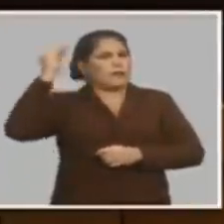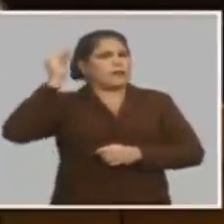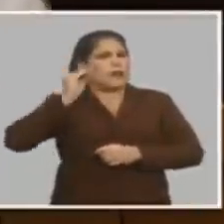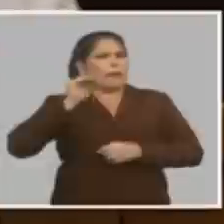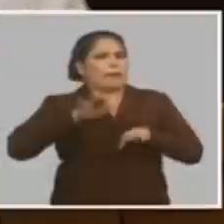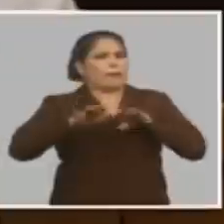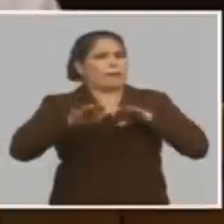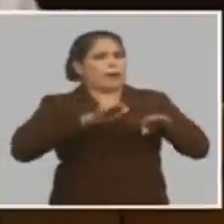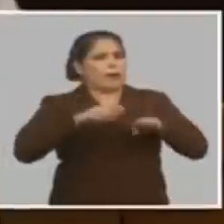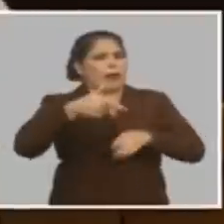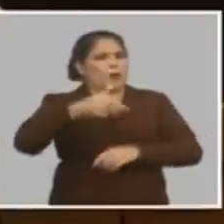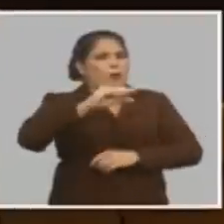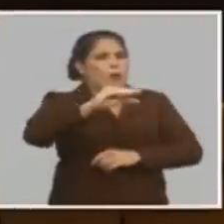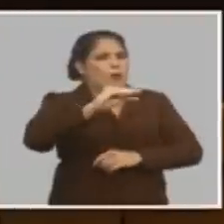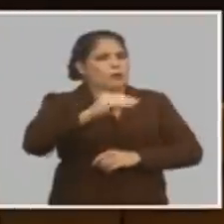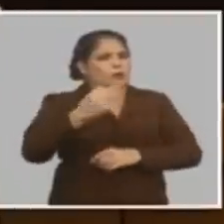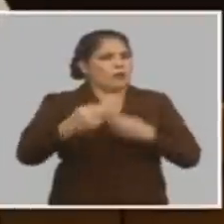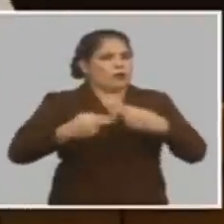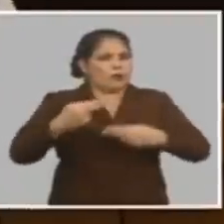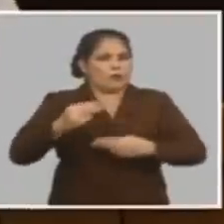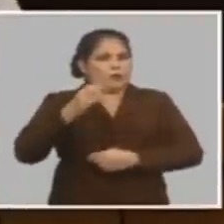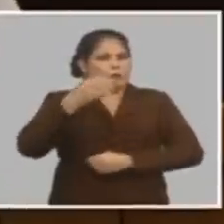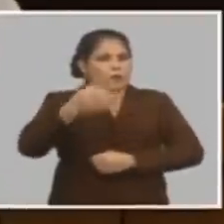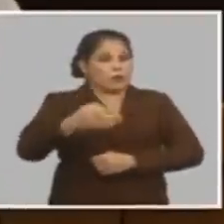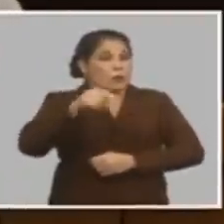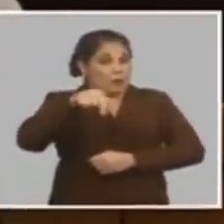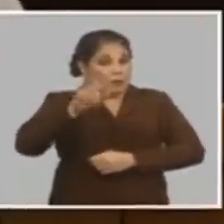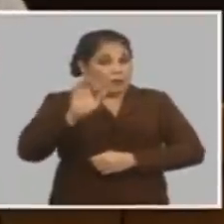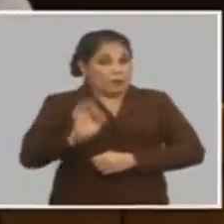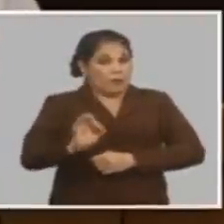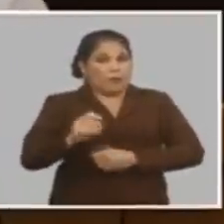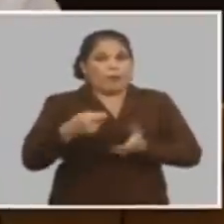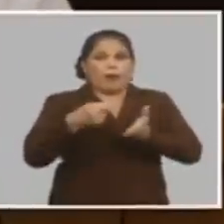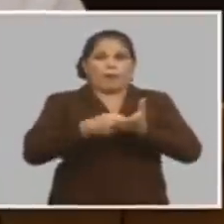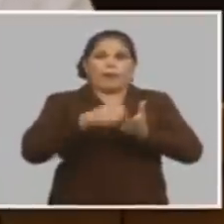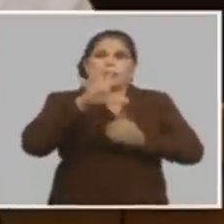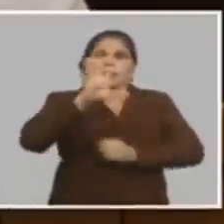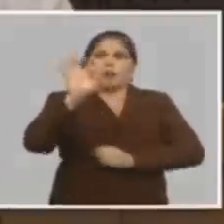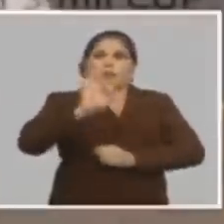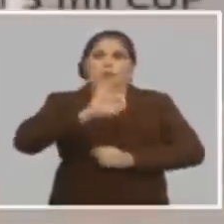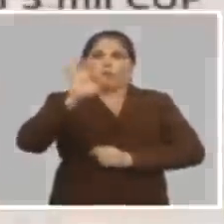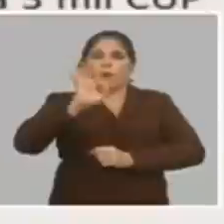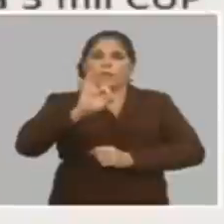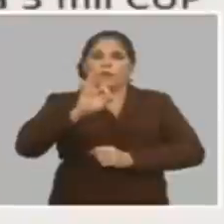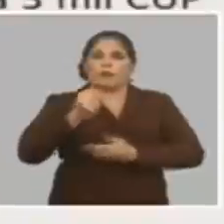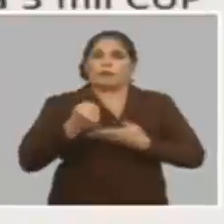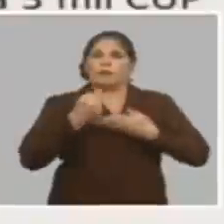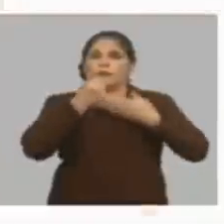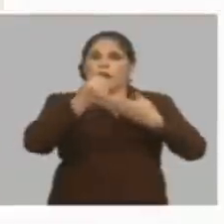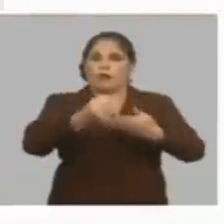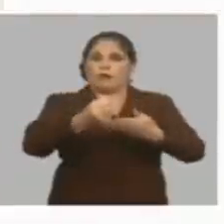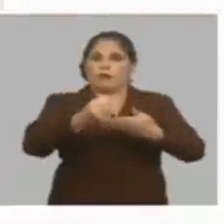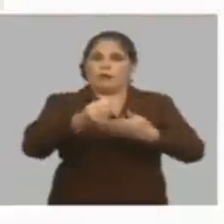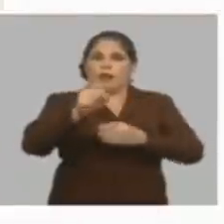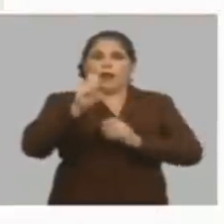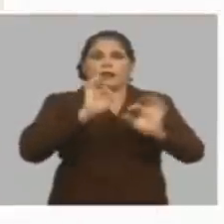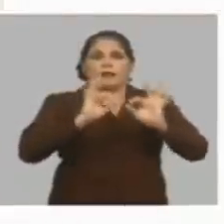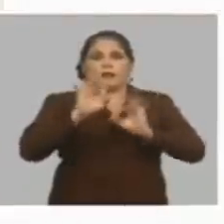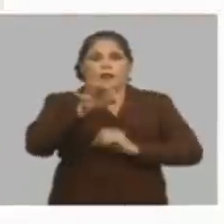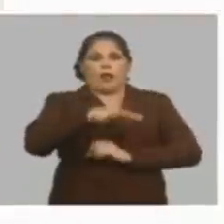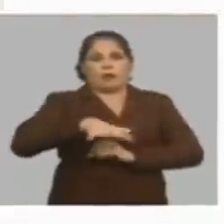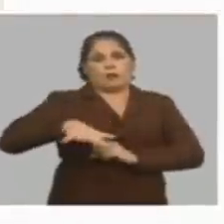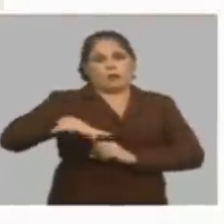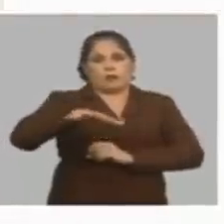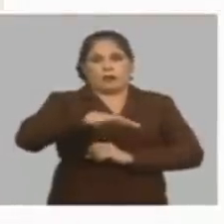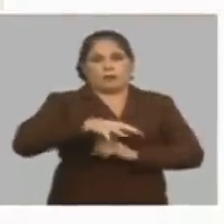empezar a financiar su jubilación y para eso van a pagar un 5% de contribución a la seguridad social